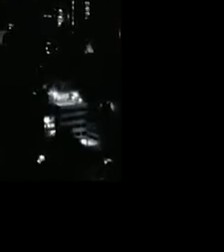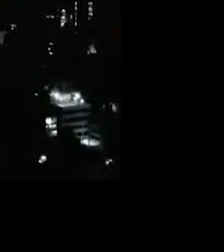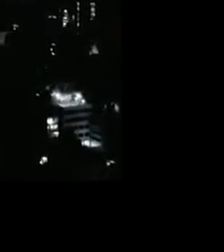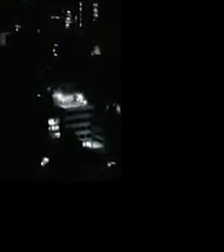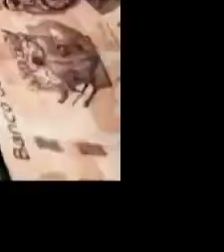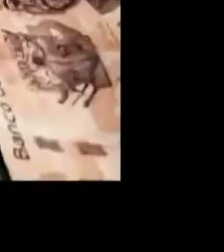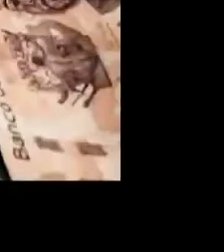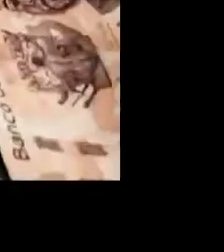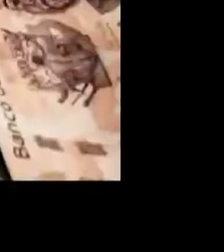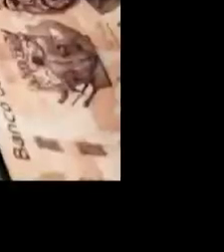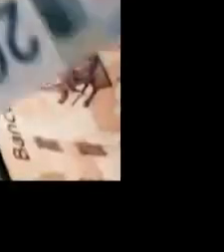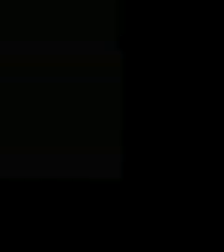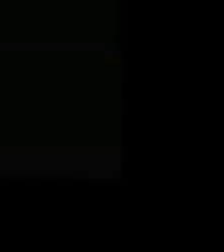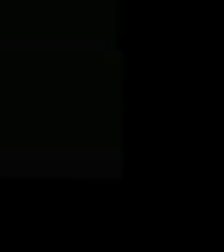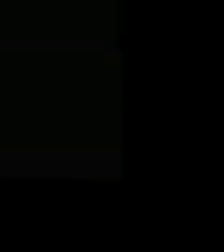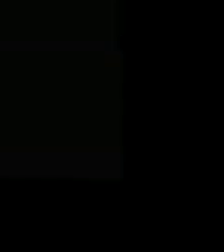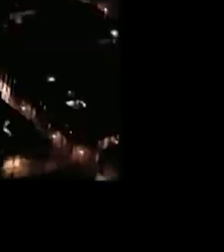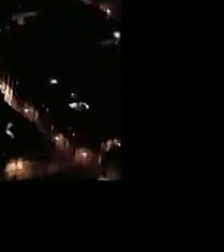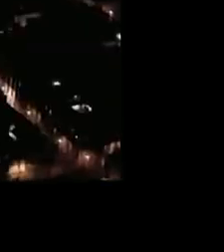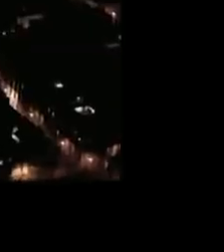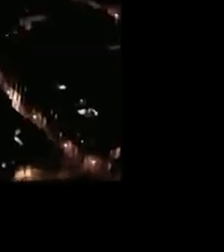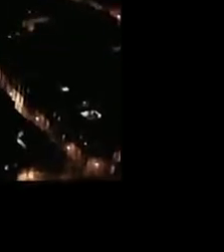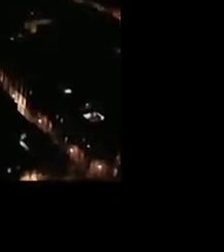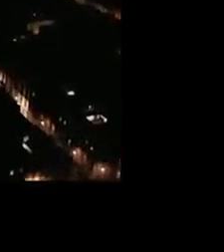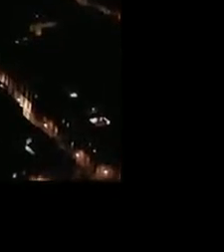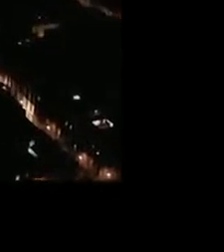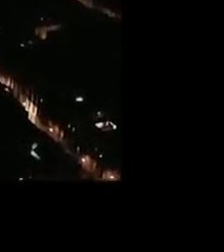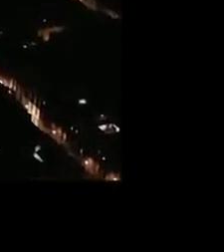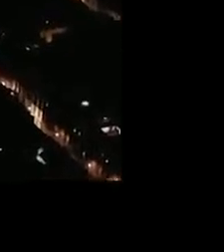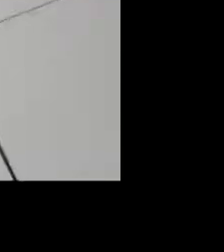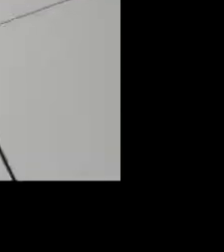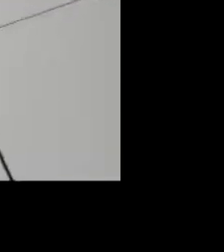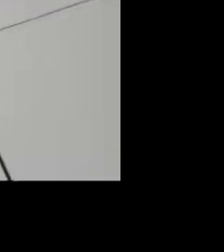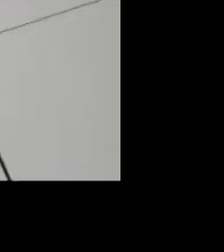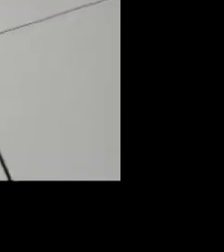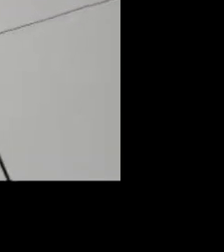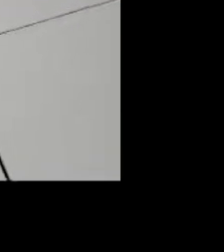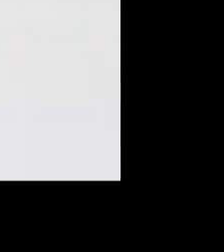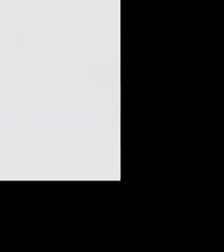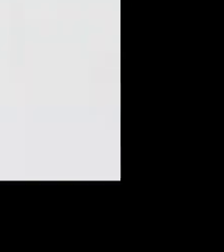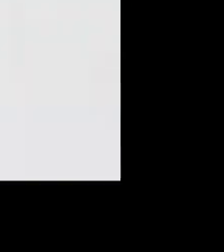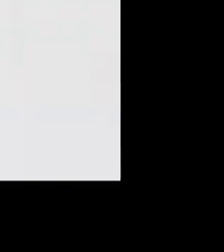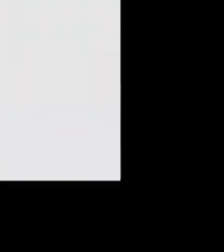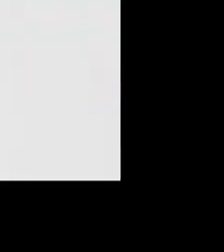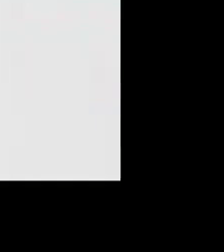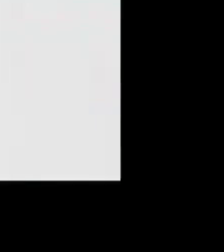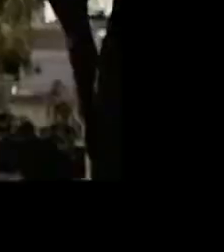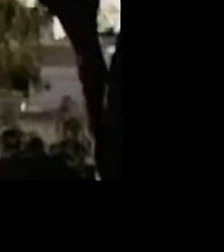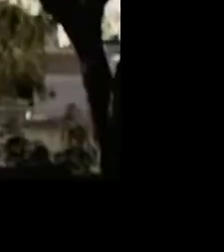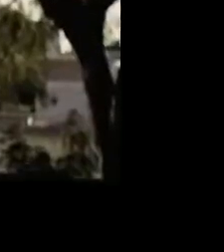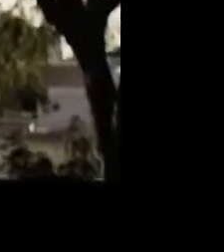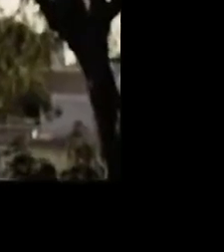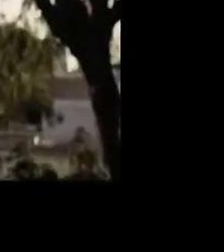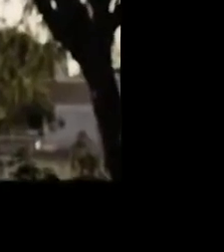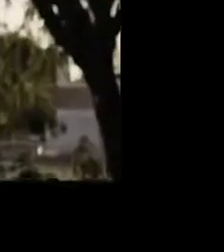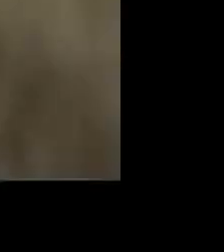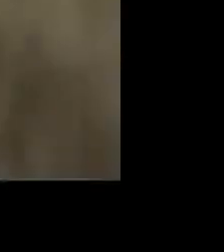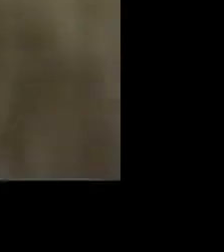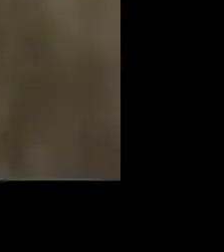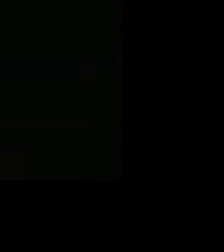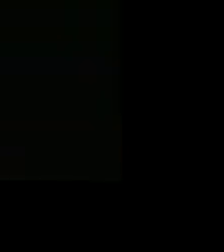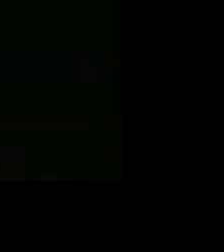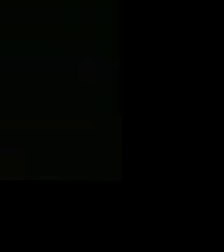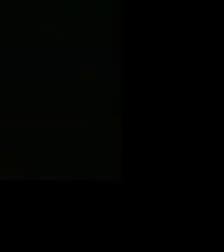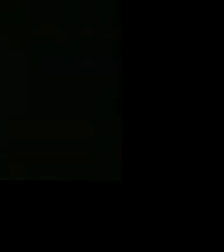que solaparon negocios millonarios, negándose a terminar abusos y excesos de la mal llamada reforma energética. En nuestro movimiento